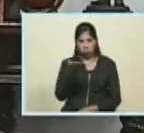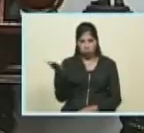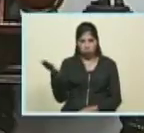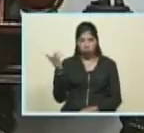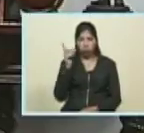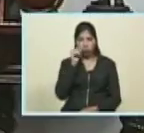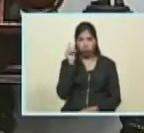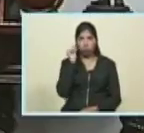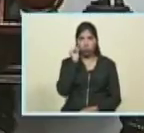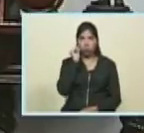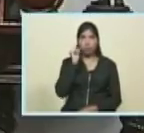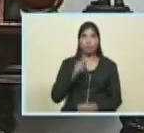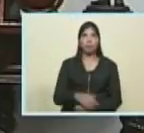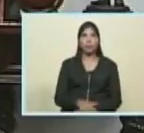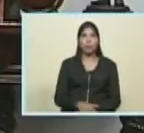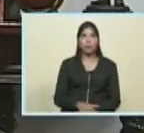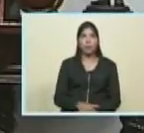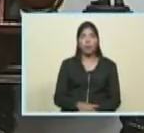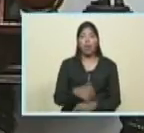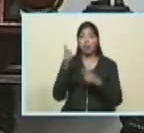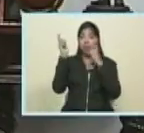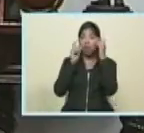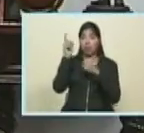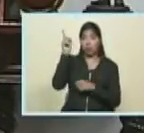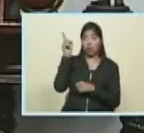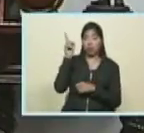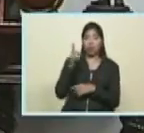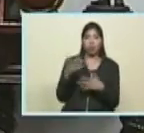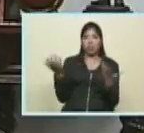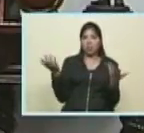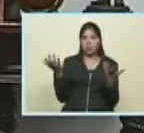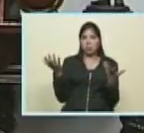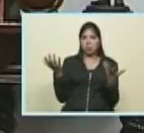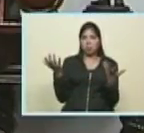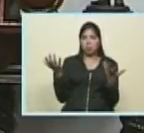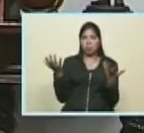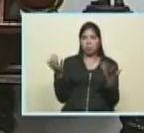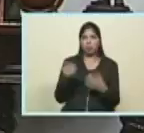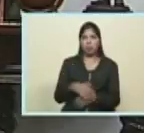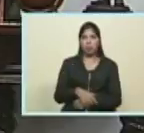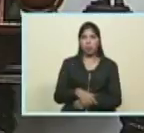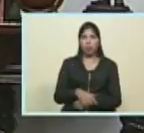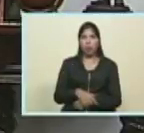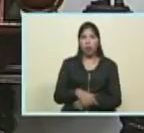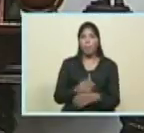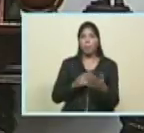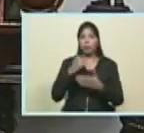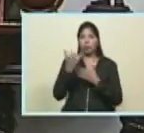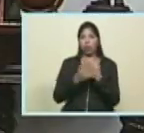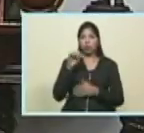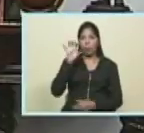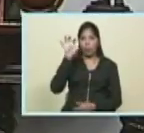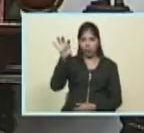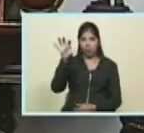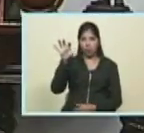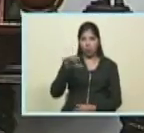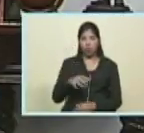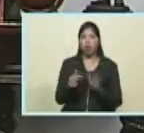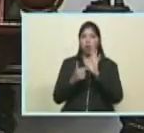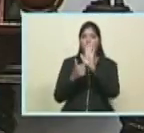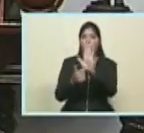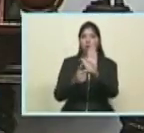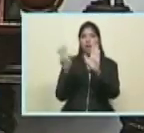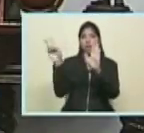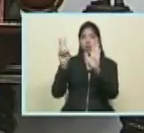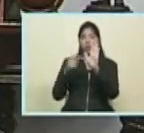compañeros comandante Chávez no quiso que el plan de la patria que presentó ante Venezuela